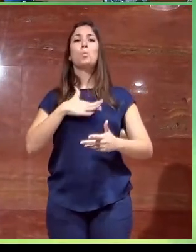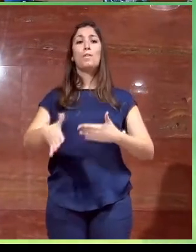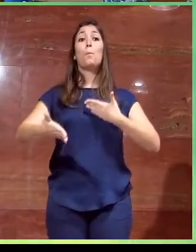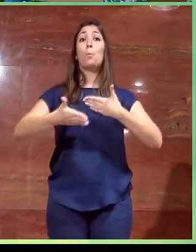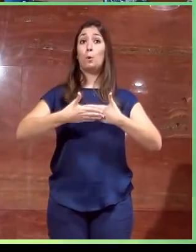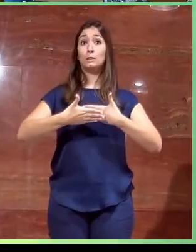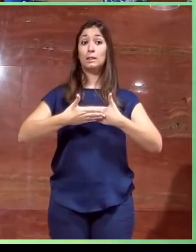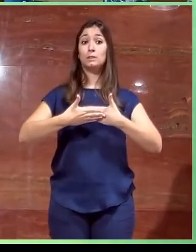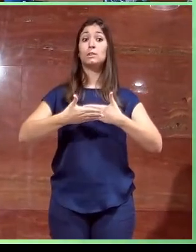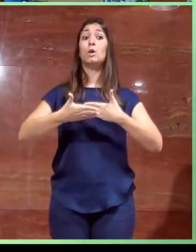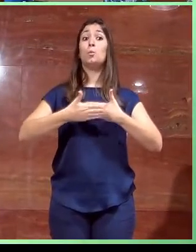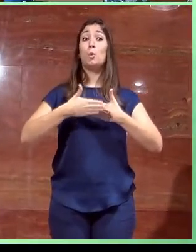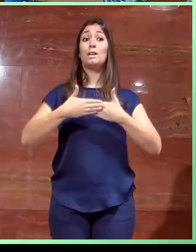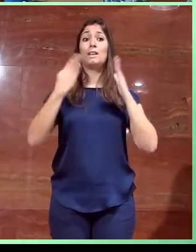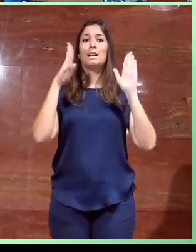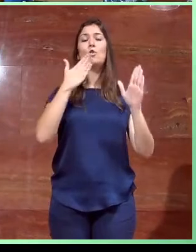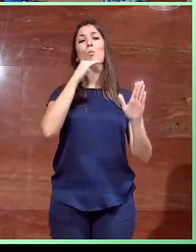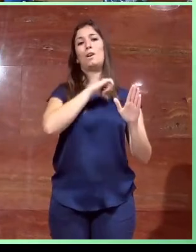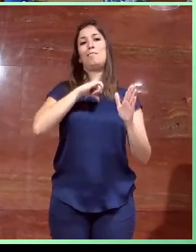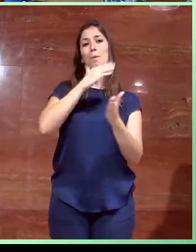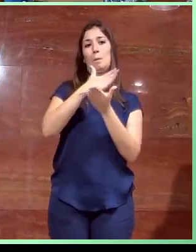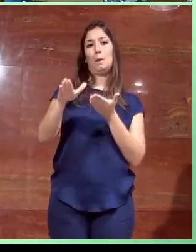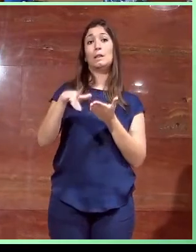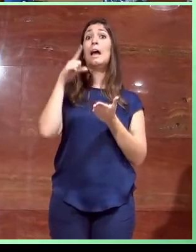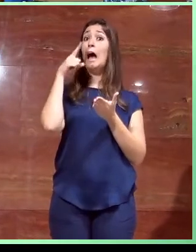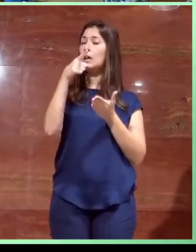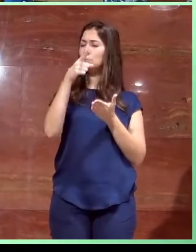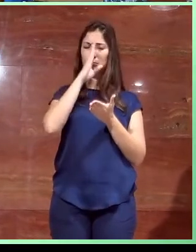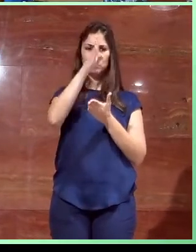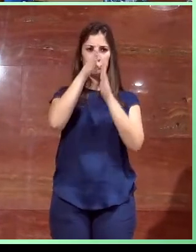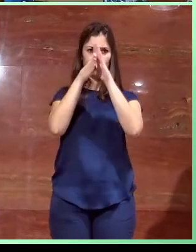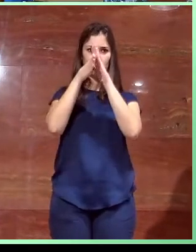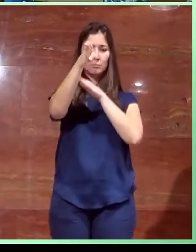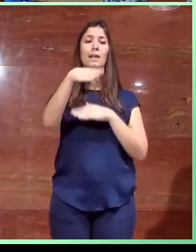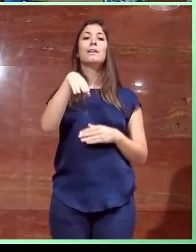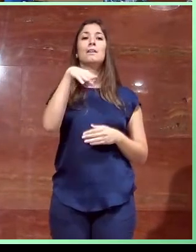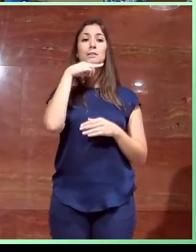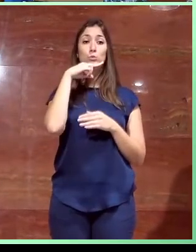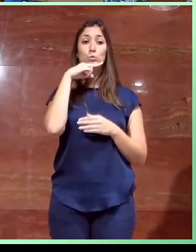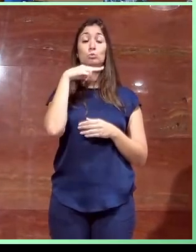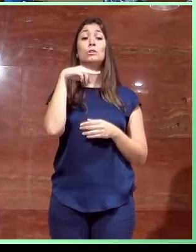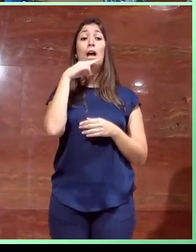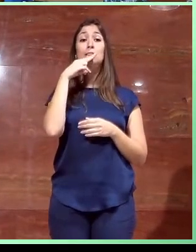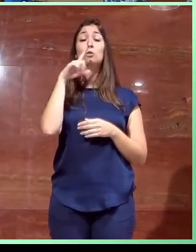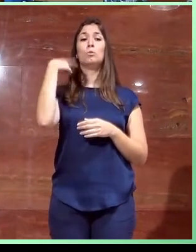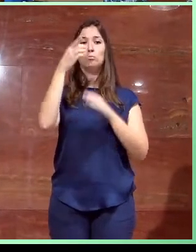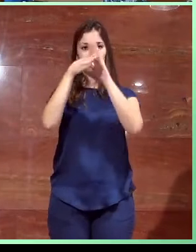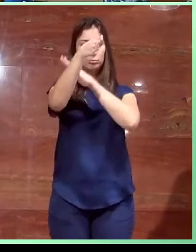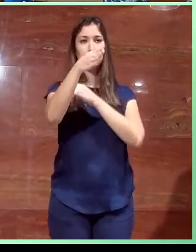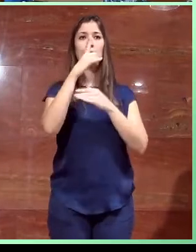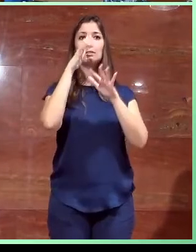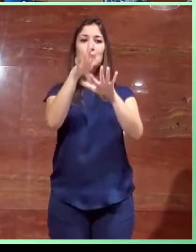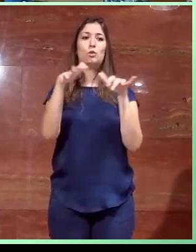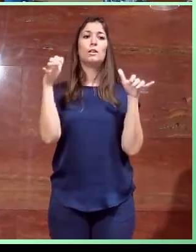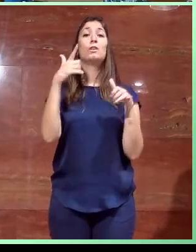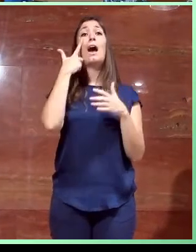puertas que nos definiesen un vestíbulo de independencia desde el cual accederíamos a un núcleo de aseos que sirven al salón de actos que también